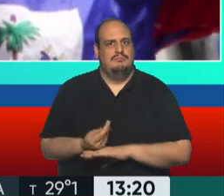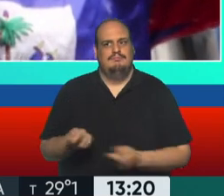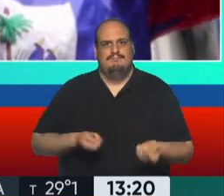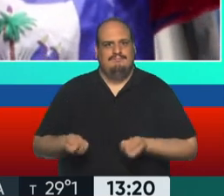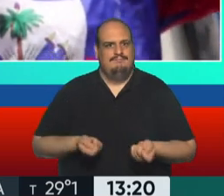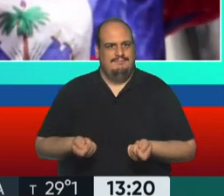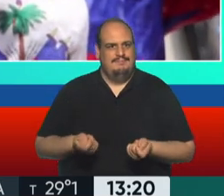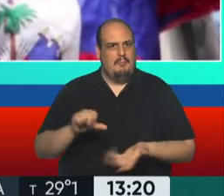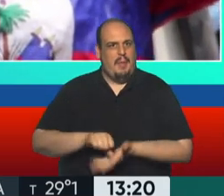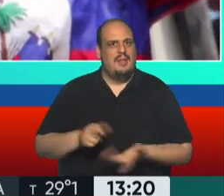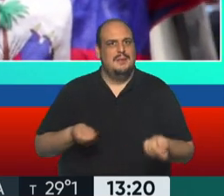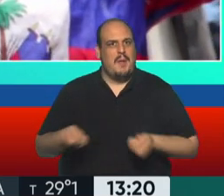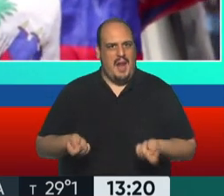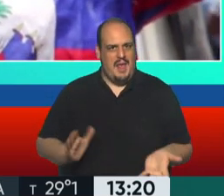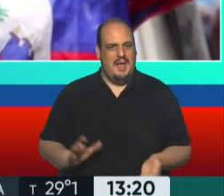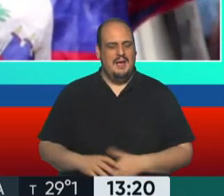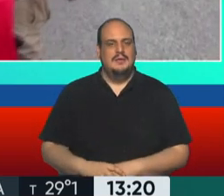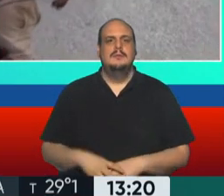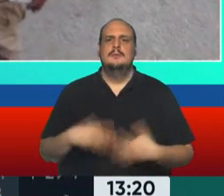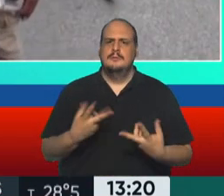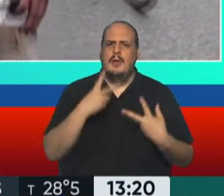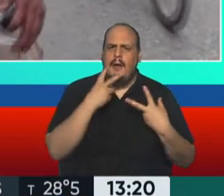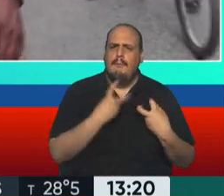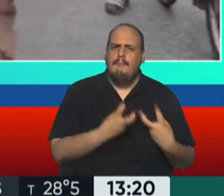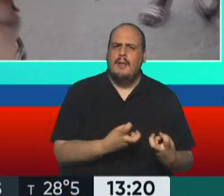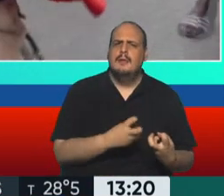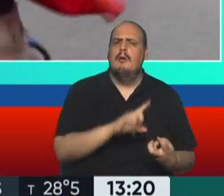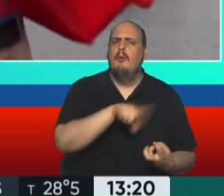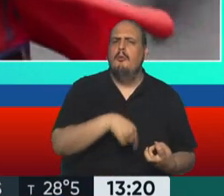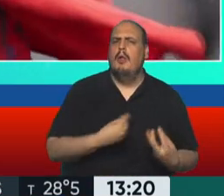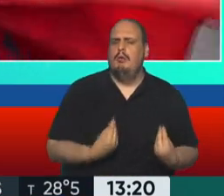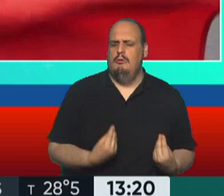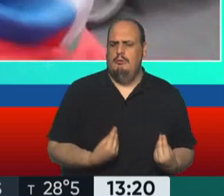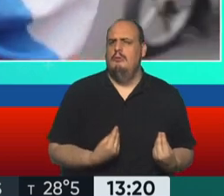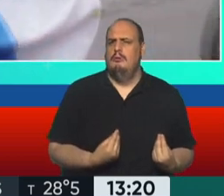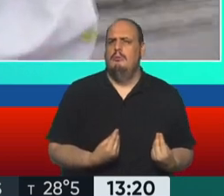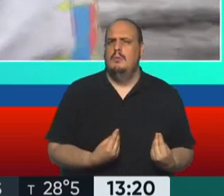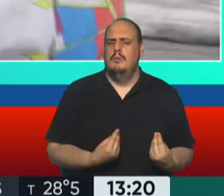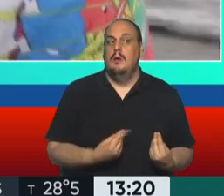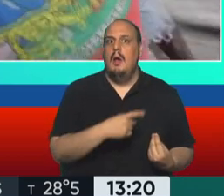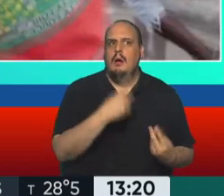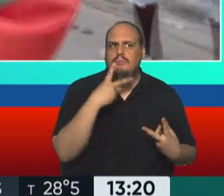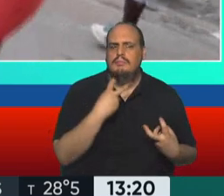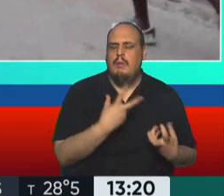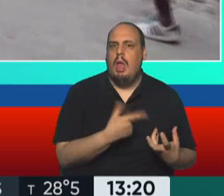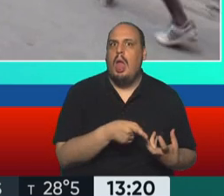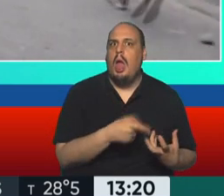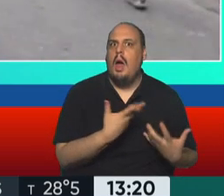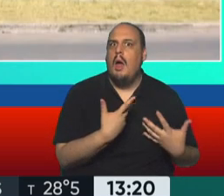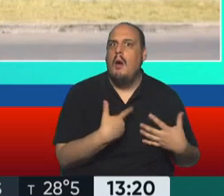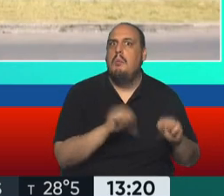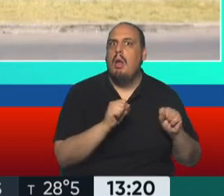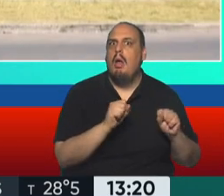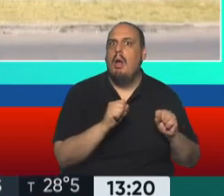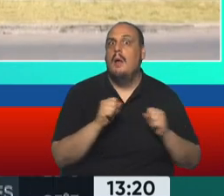del país. Entonces, bueno, la investigación surgió concretamente porque lo que descubrieron es que el